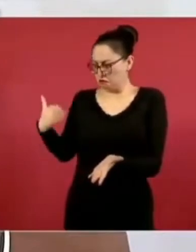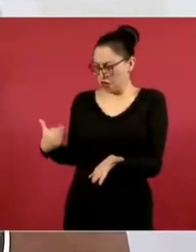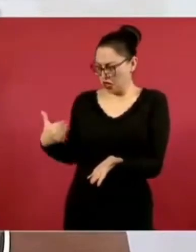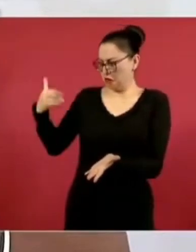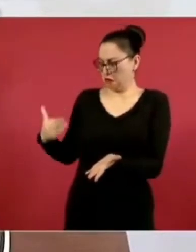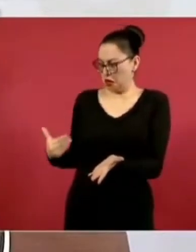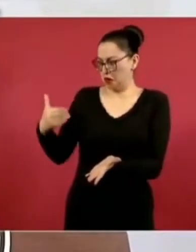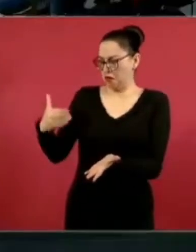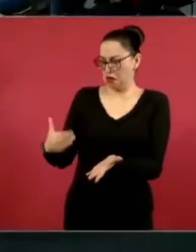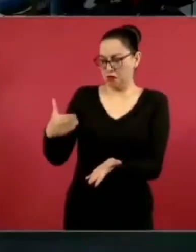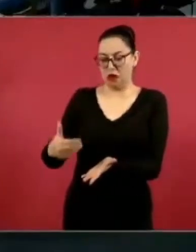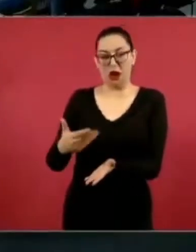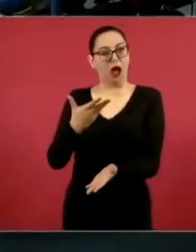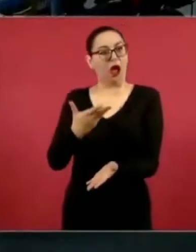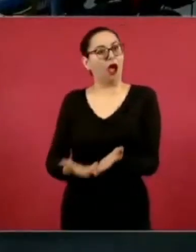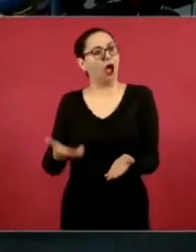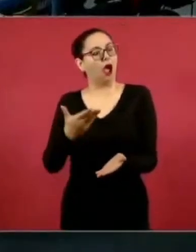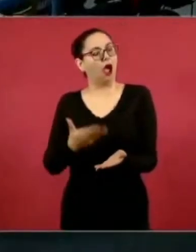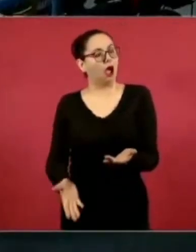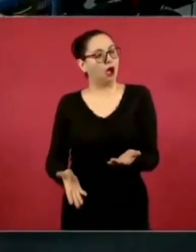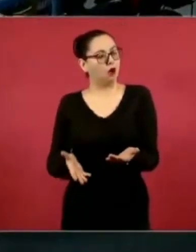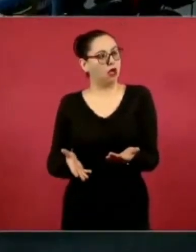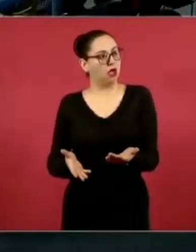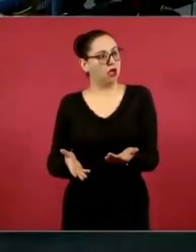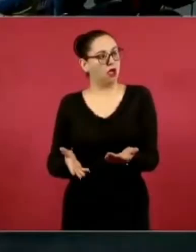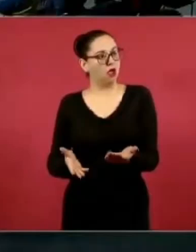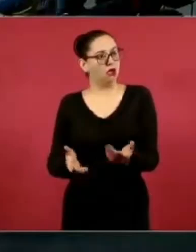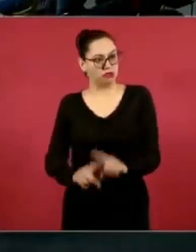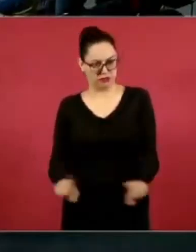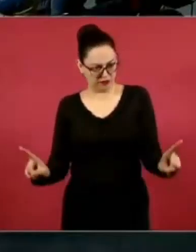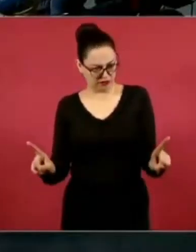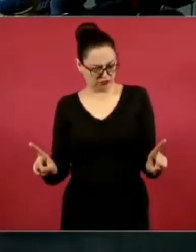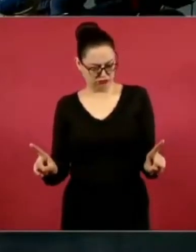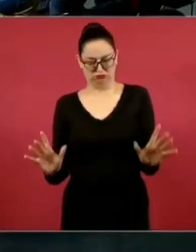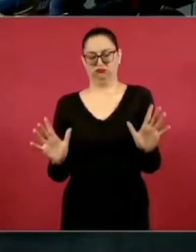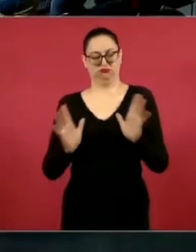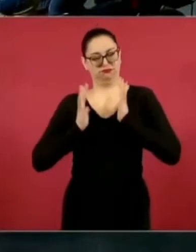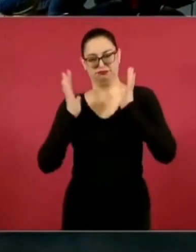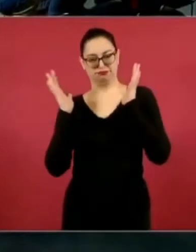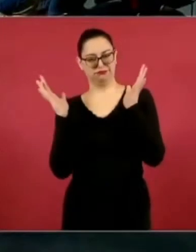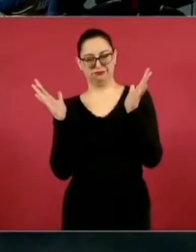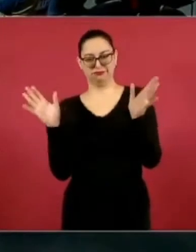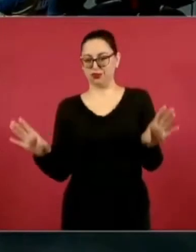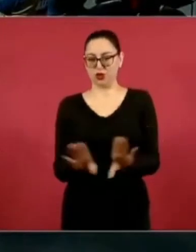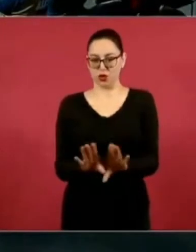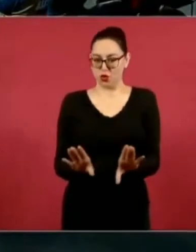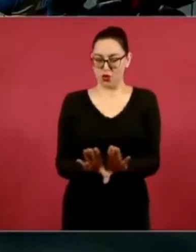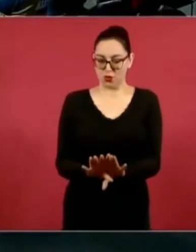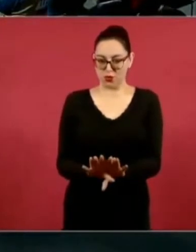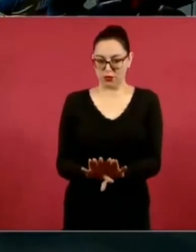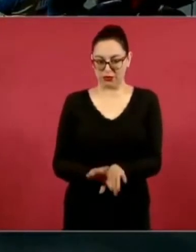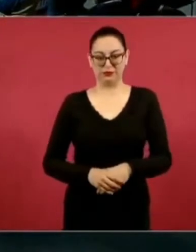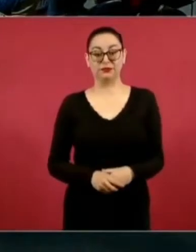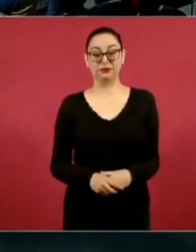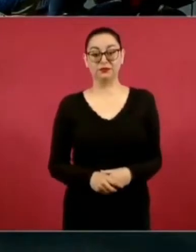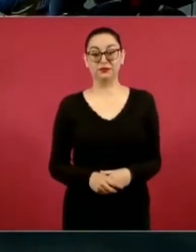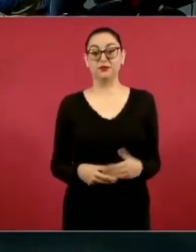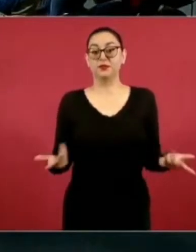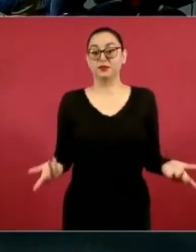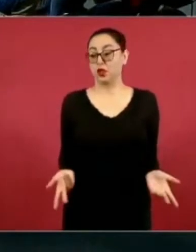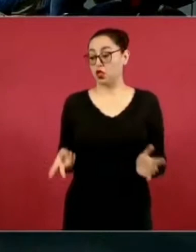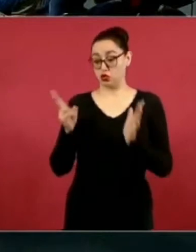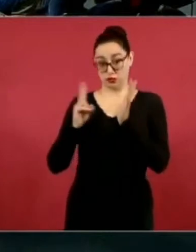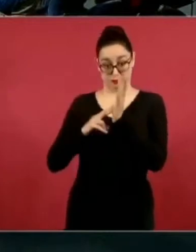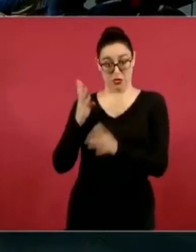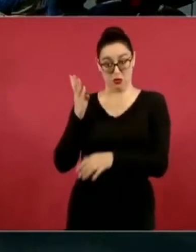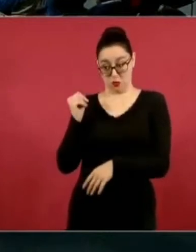Miren, en el 2009, del 2009 a la fecha, ¿cuántos años son? ¿Cuántos